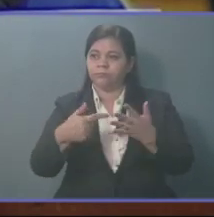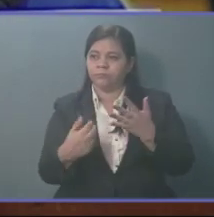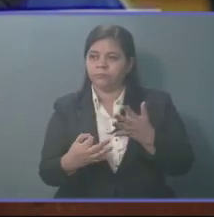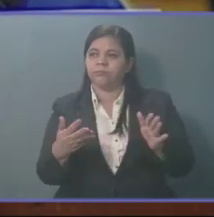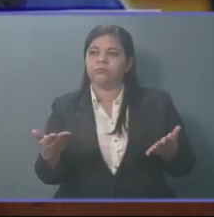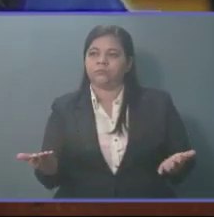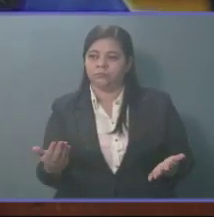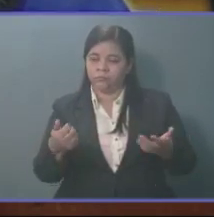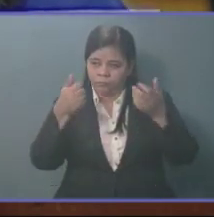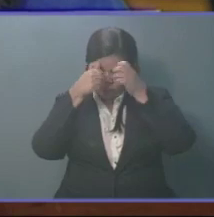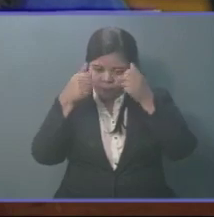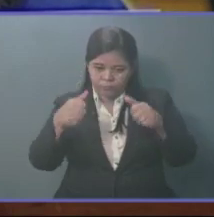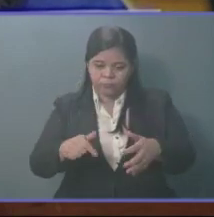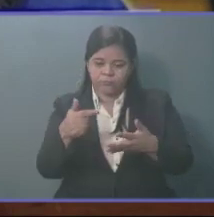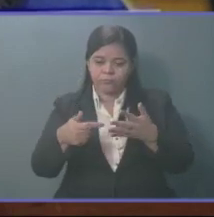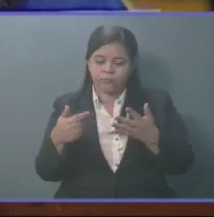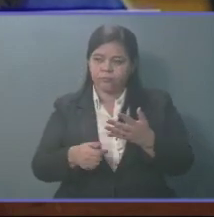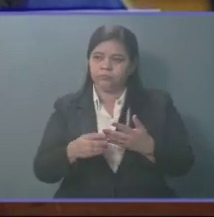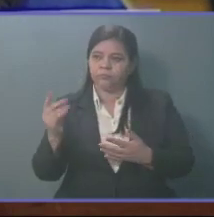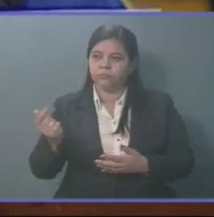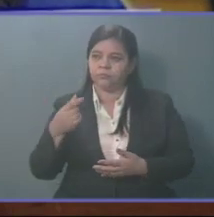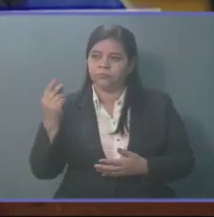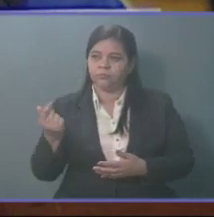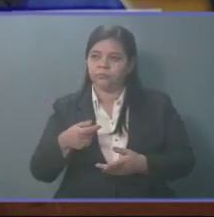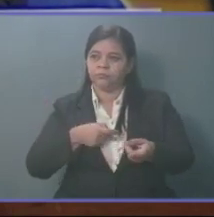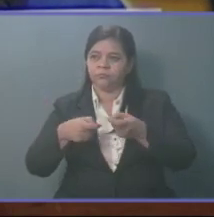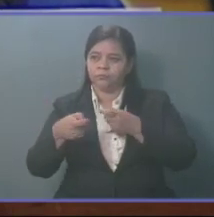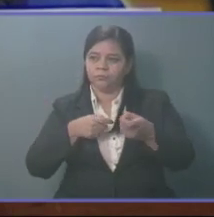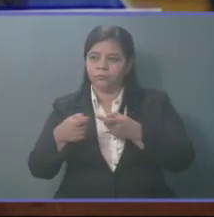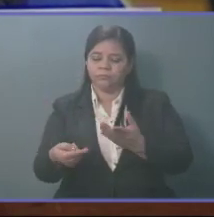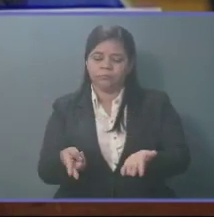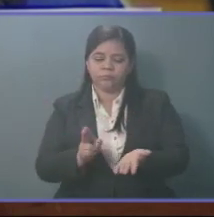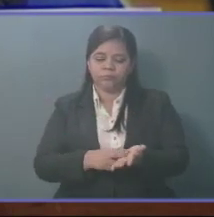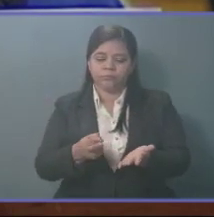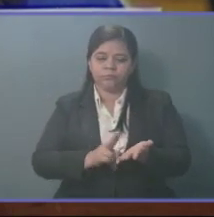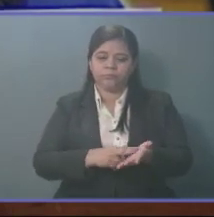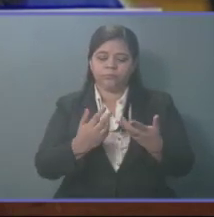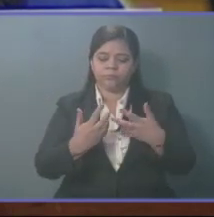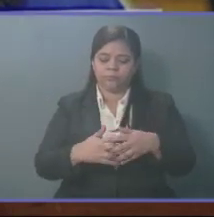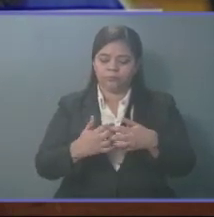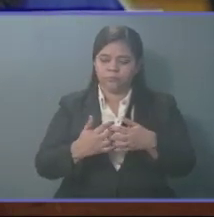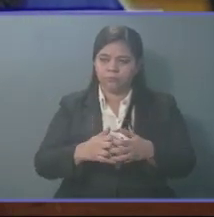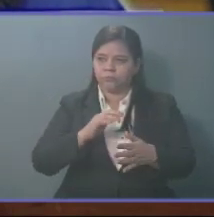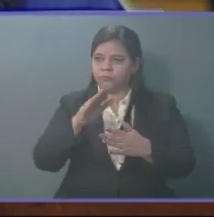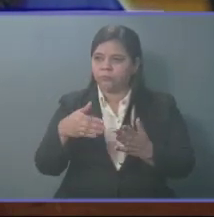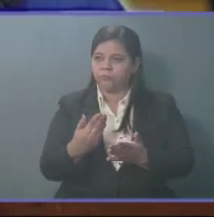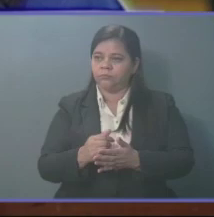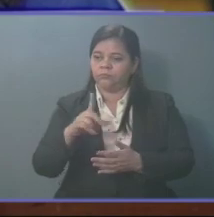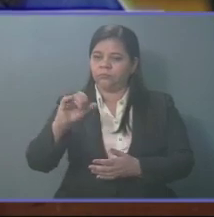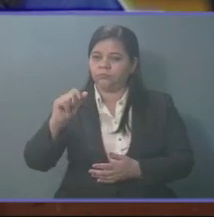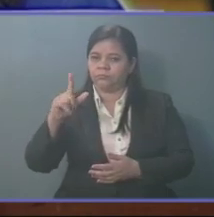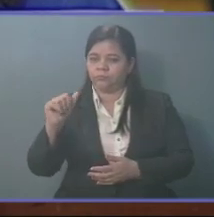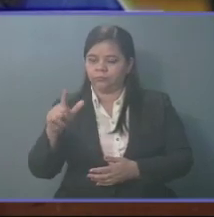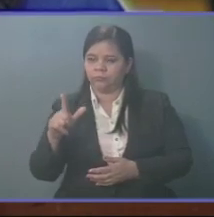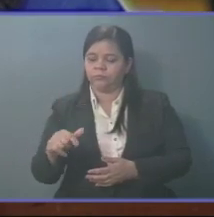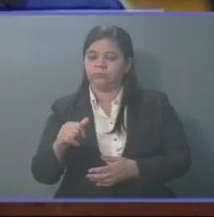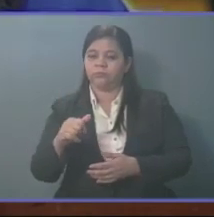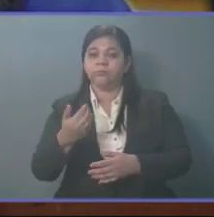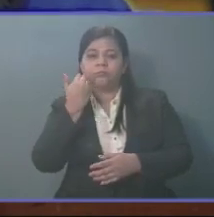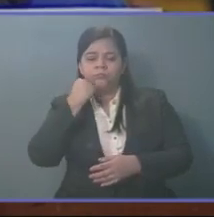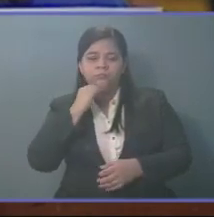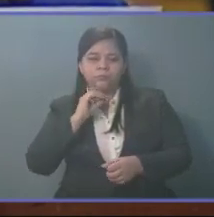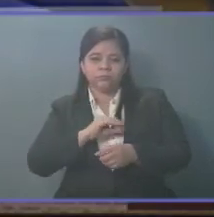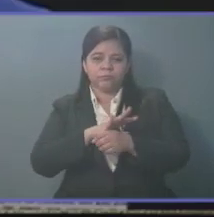sentido se apruebe la ley transitoria para la regulación de matrículas de empresas y registro de locales ante la pandemia por COVID-19,